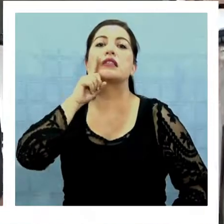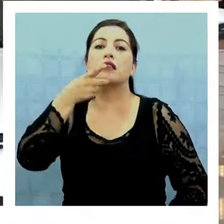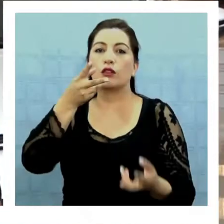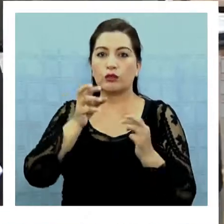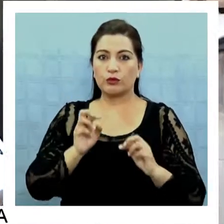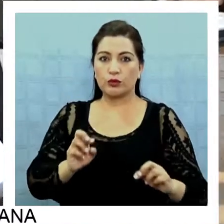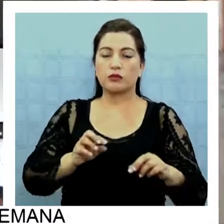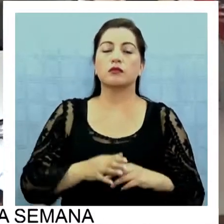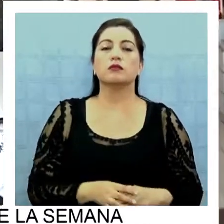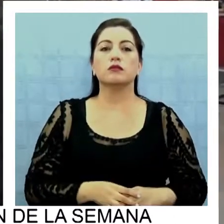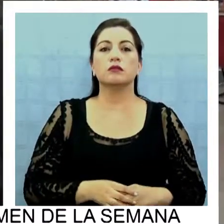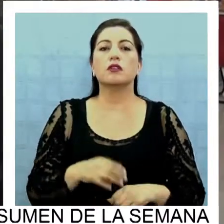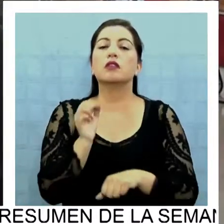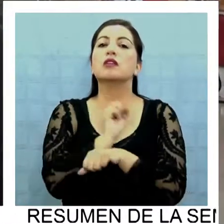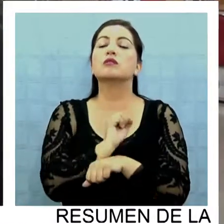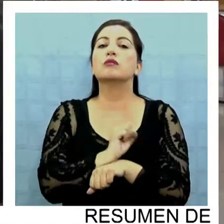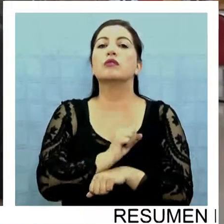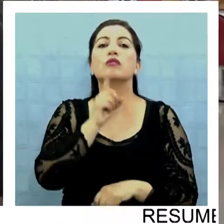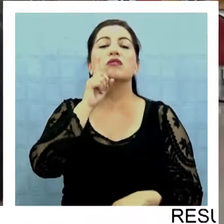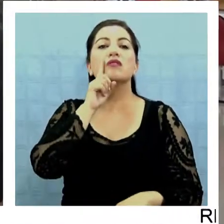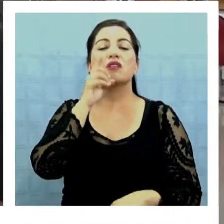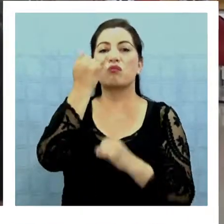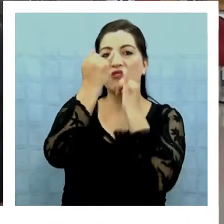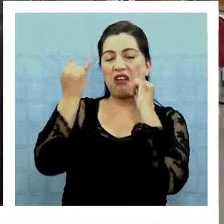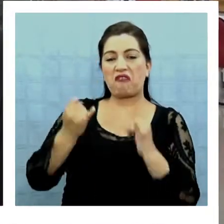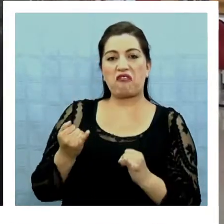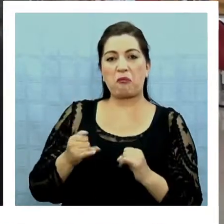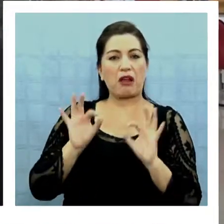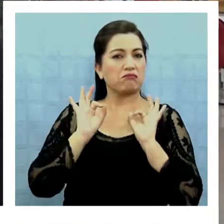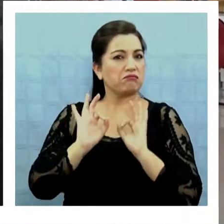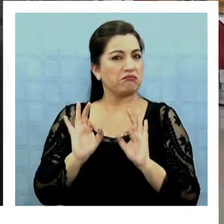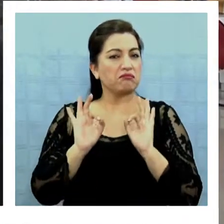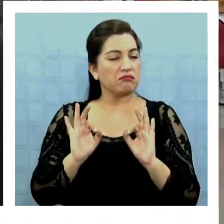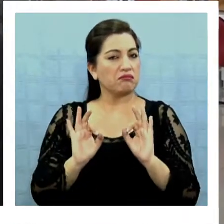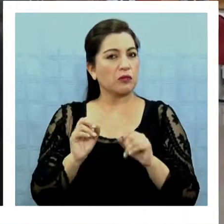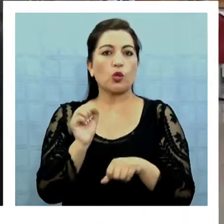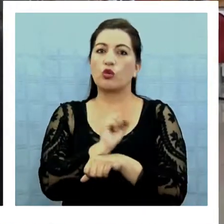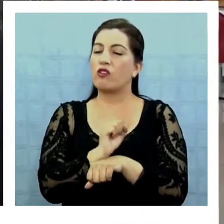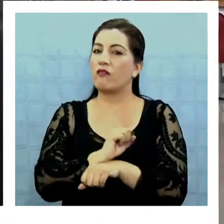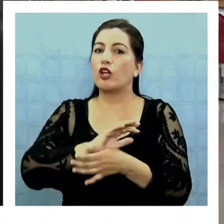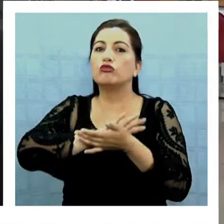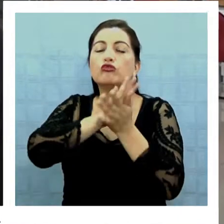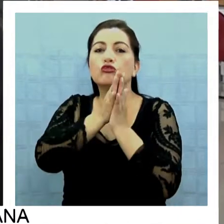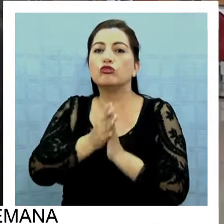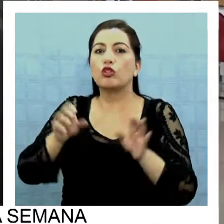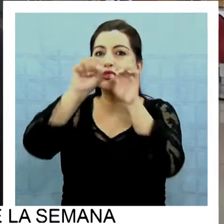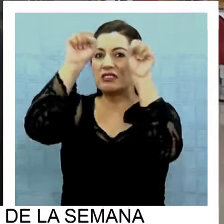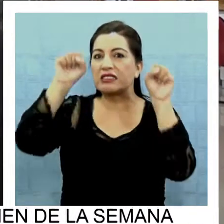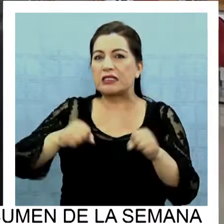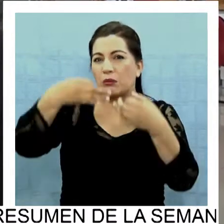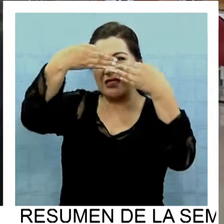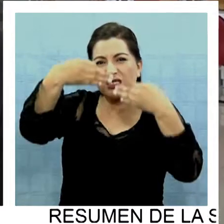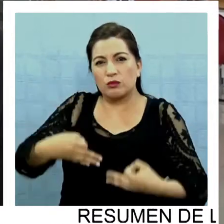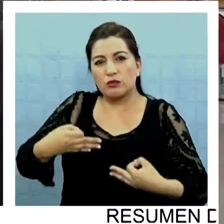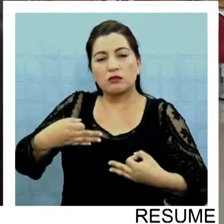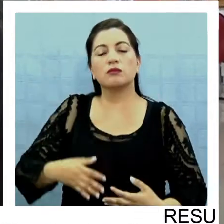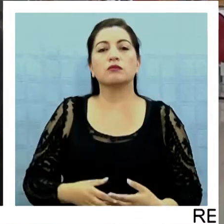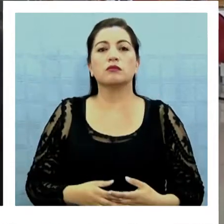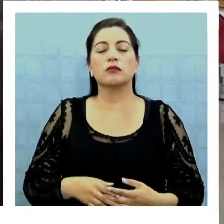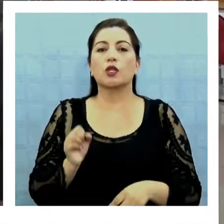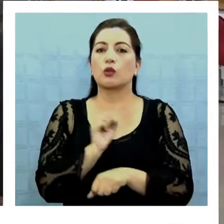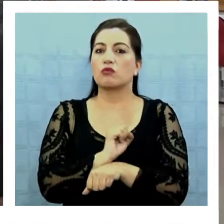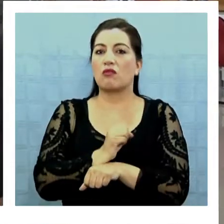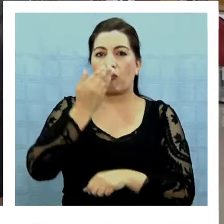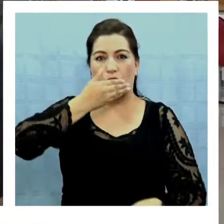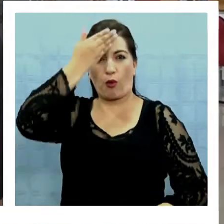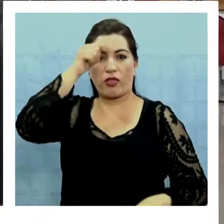esta ocasión. Es un vehículo que tiene un diseño clásico, pero es un vehículo con todos los sistemas de seguridad de